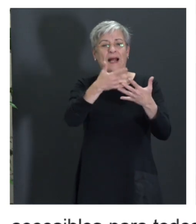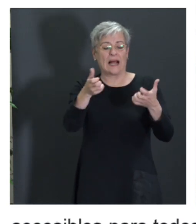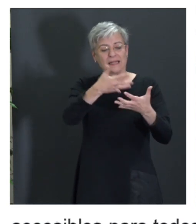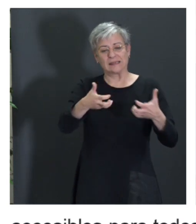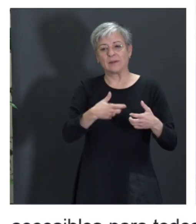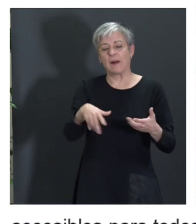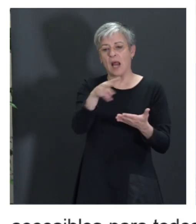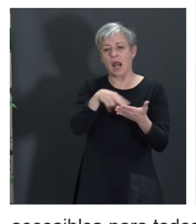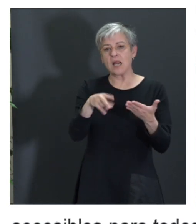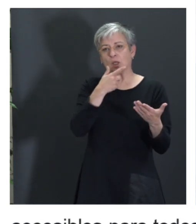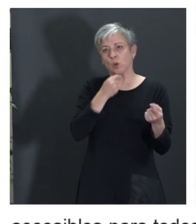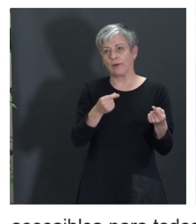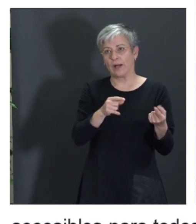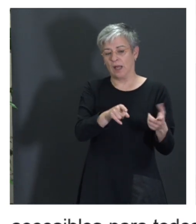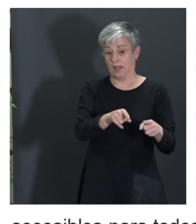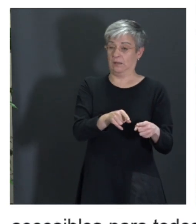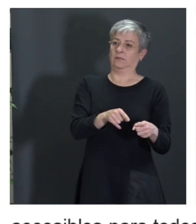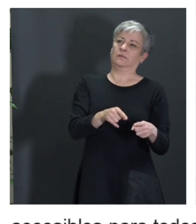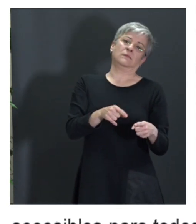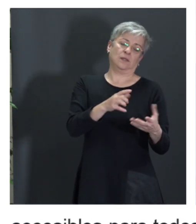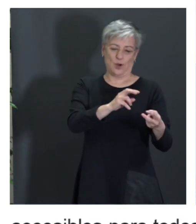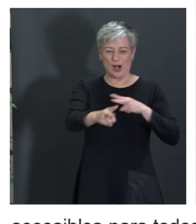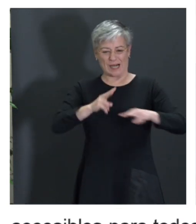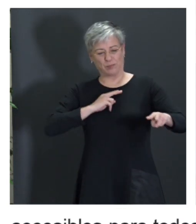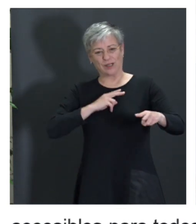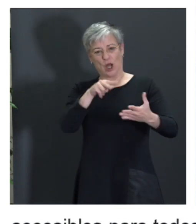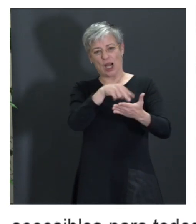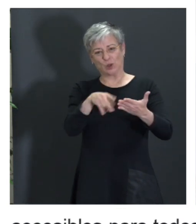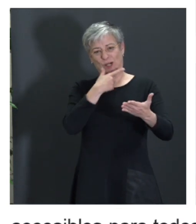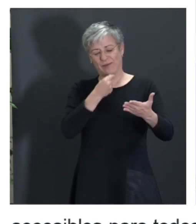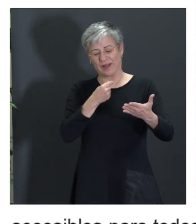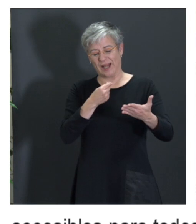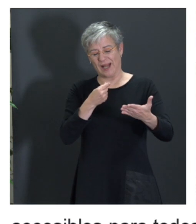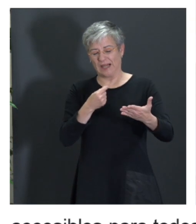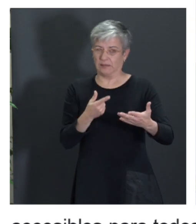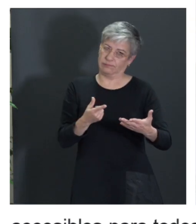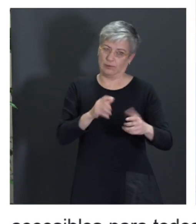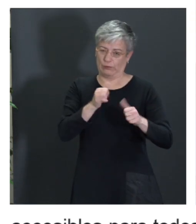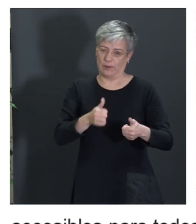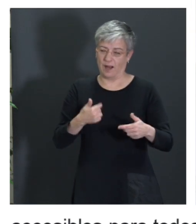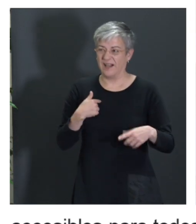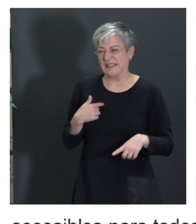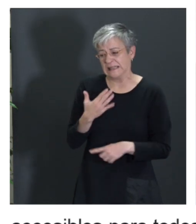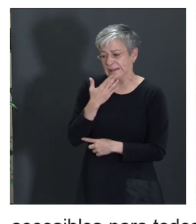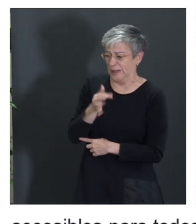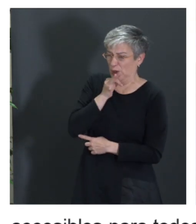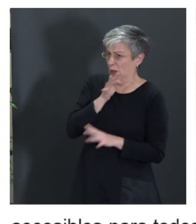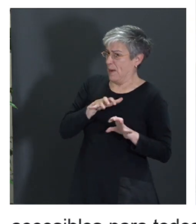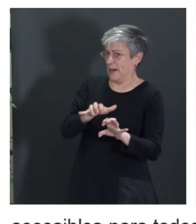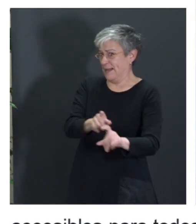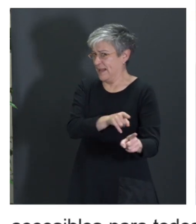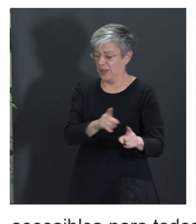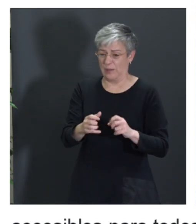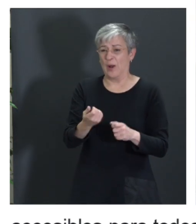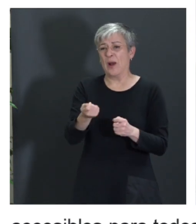y, bueno, a ver, de aquella manera. Eh, no... Está aprendiendo. Está, está, está todavía en primaria, entonces, que a mí me ves que te da